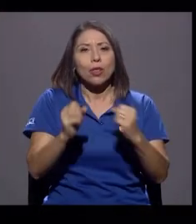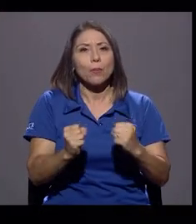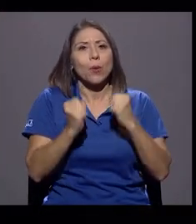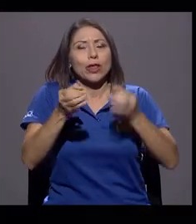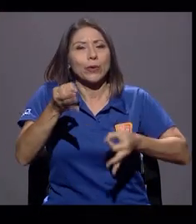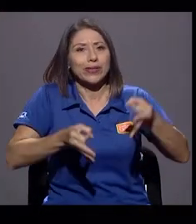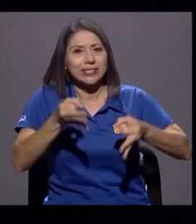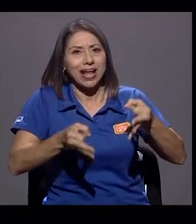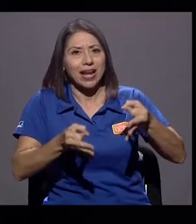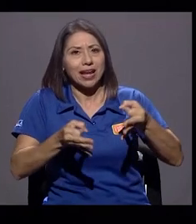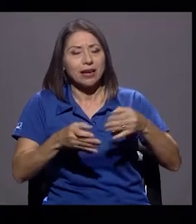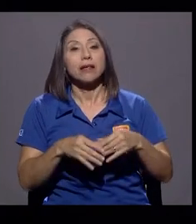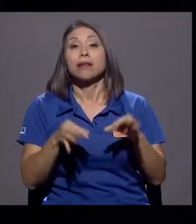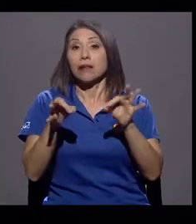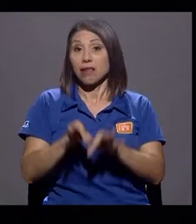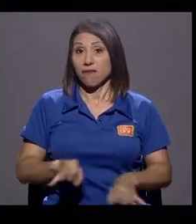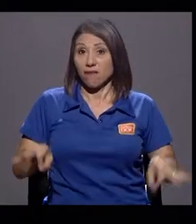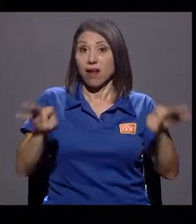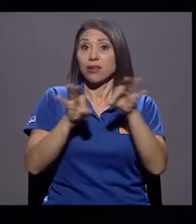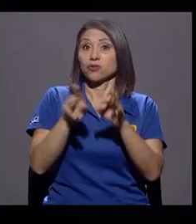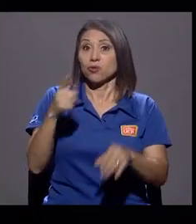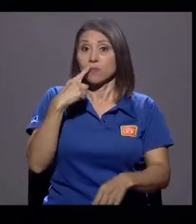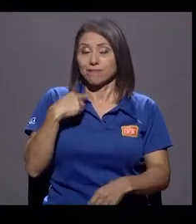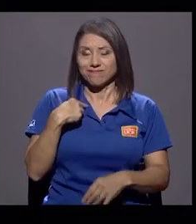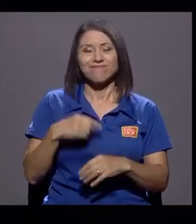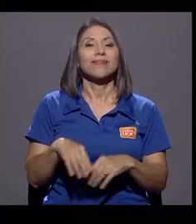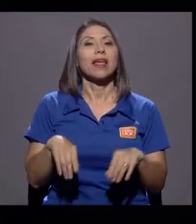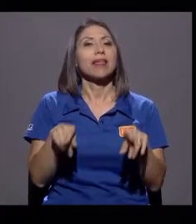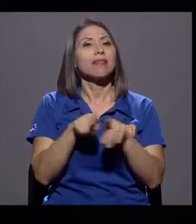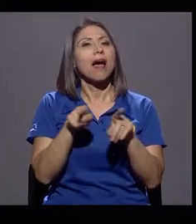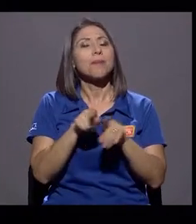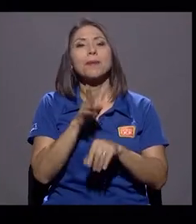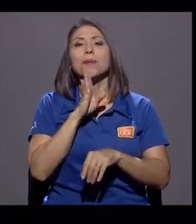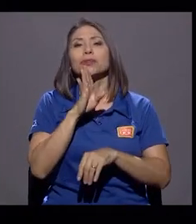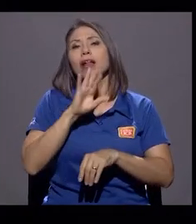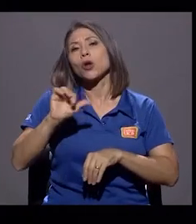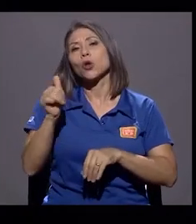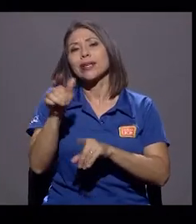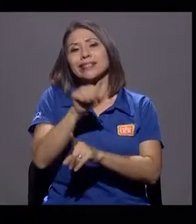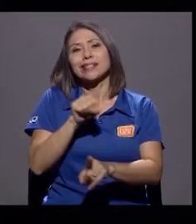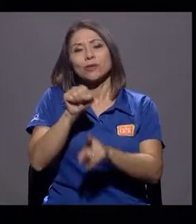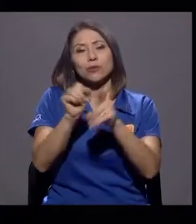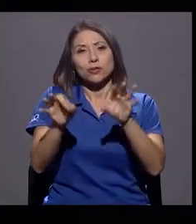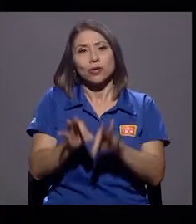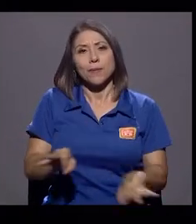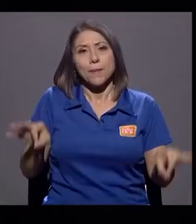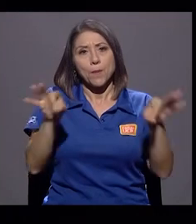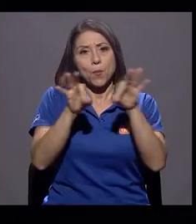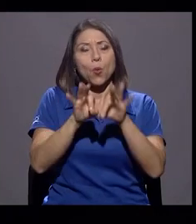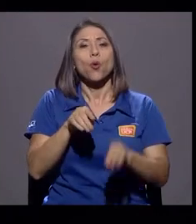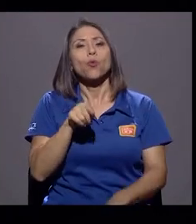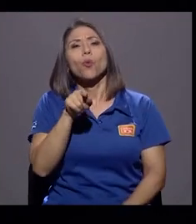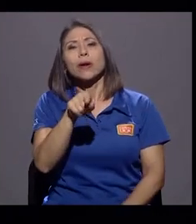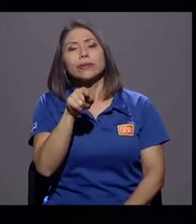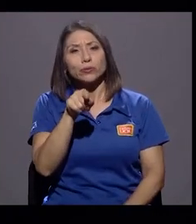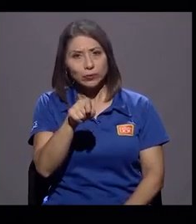Hago la lectura de otro escenario muy importante, que es casualmente cuando usted